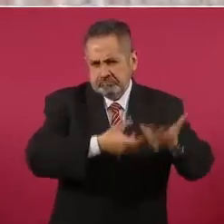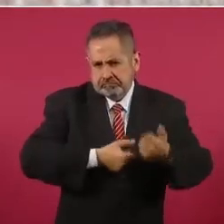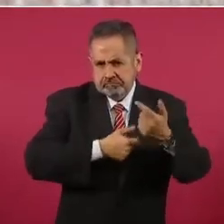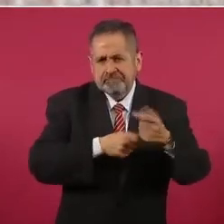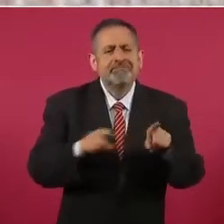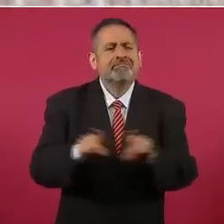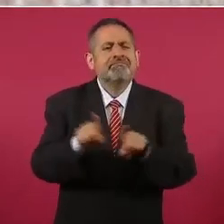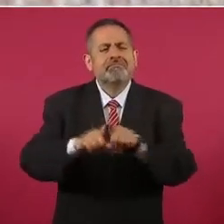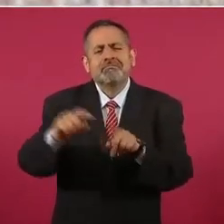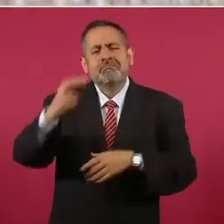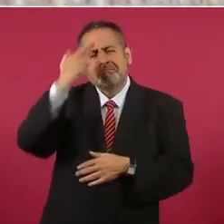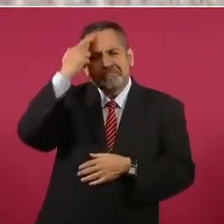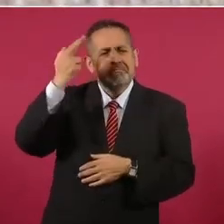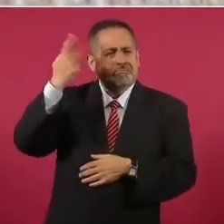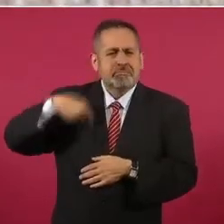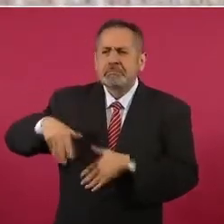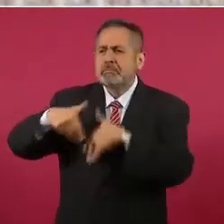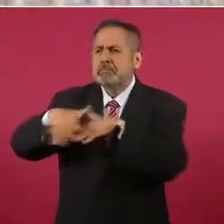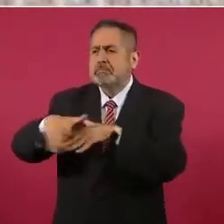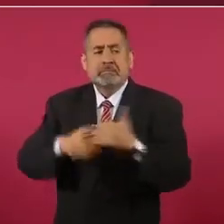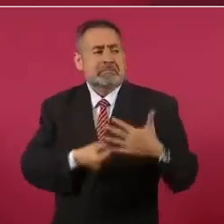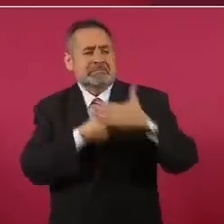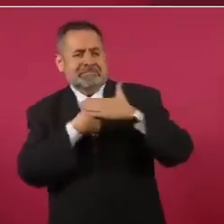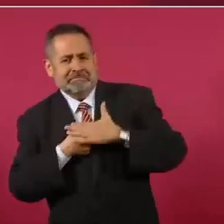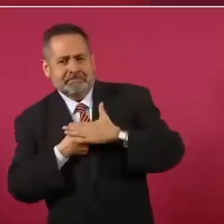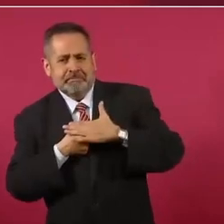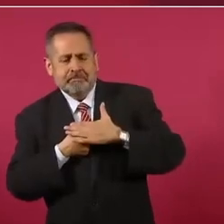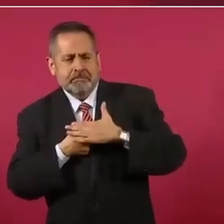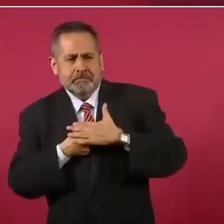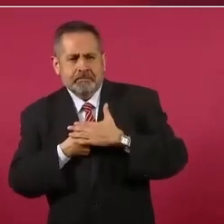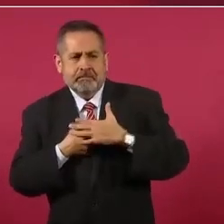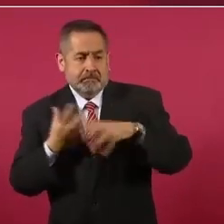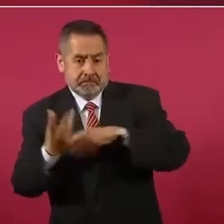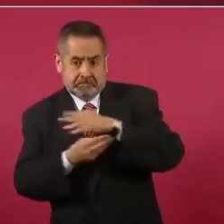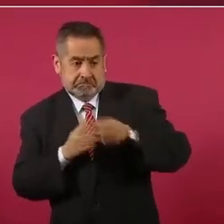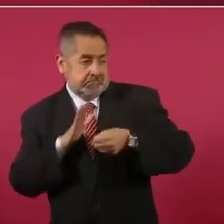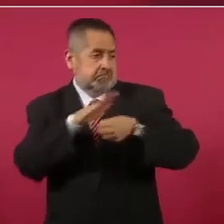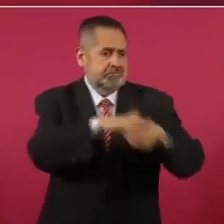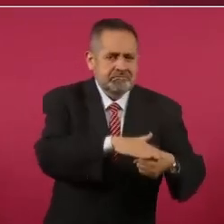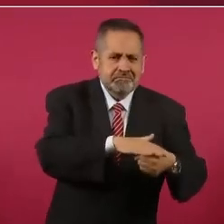padecimos, porque ellos querían,